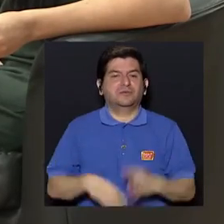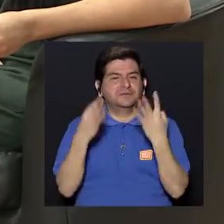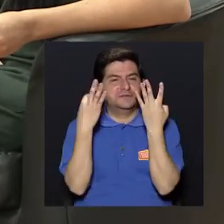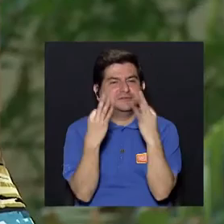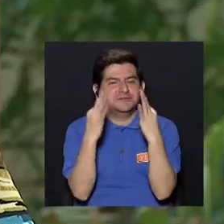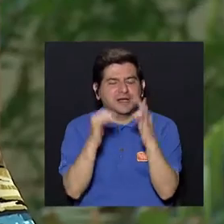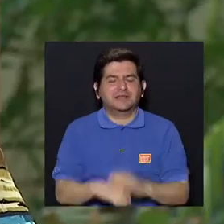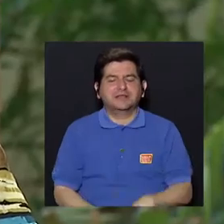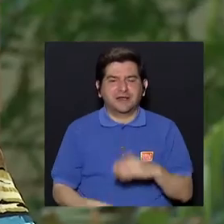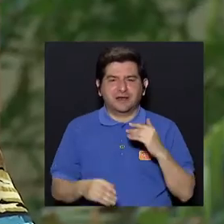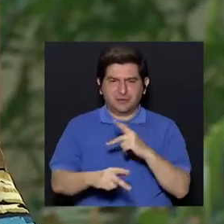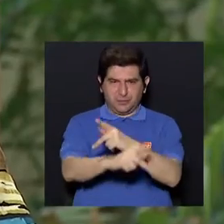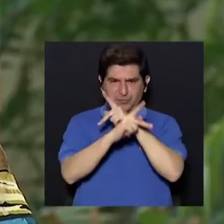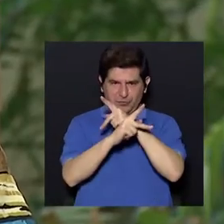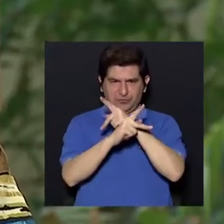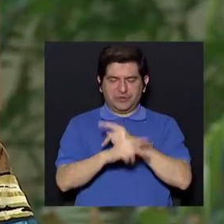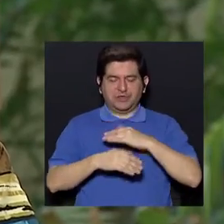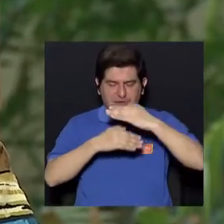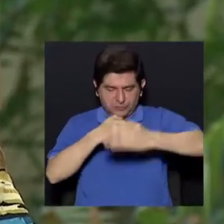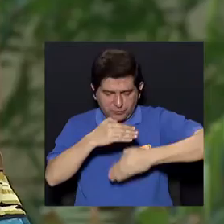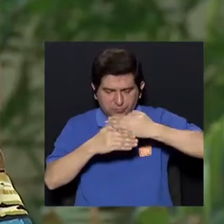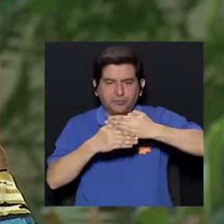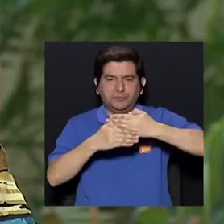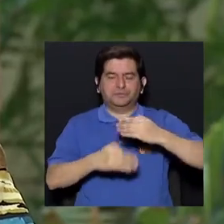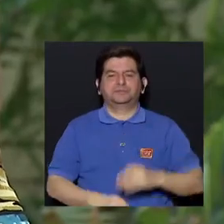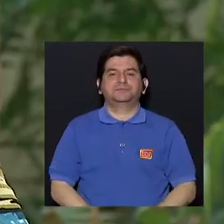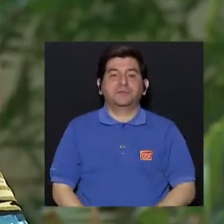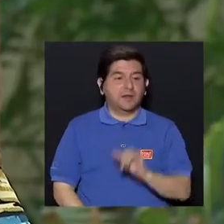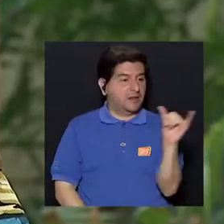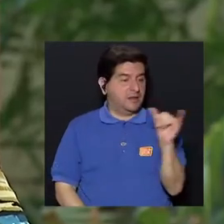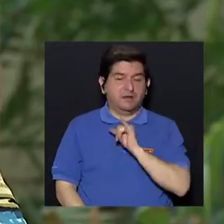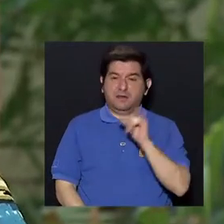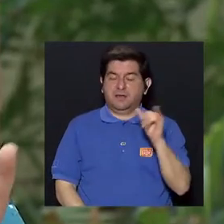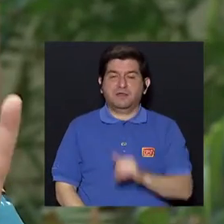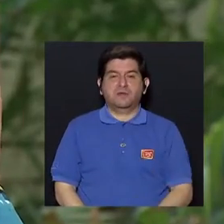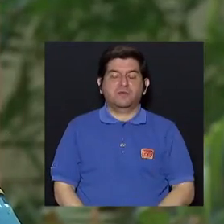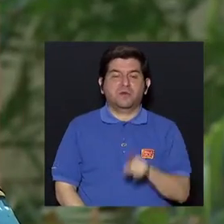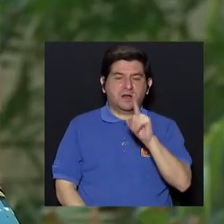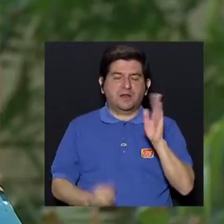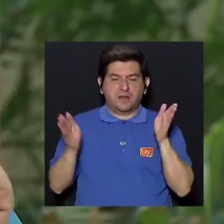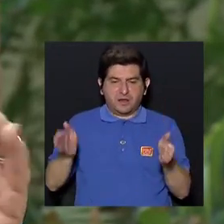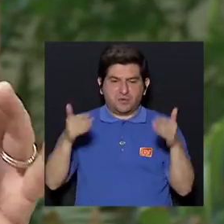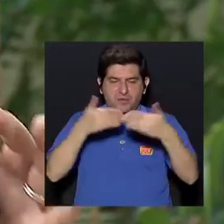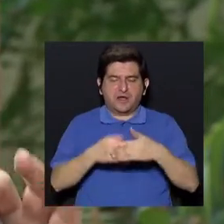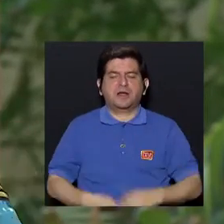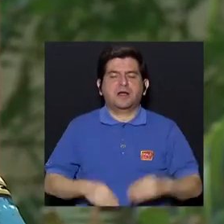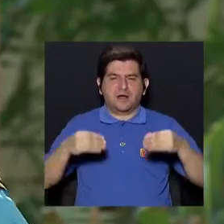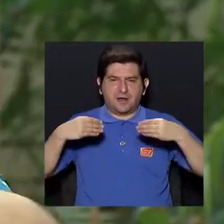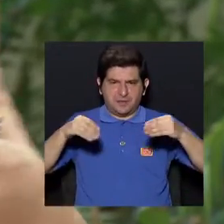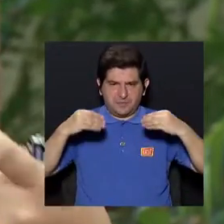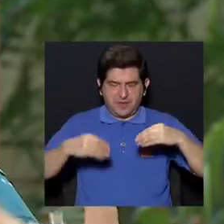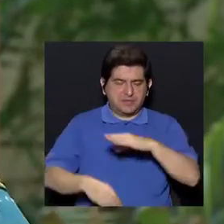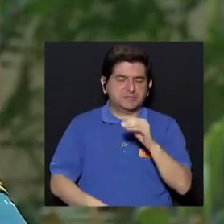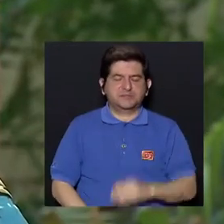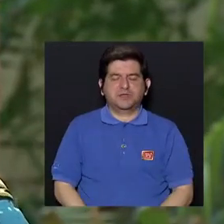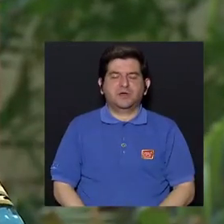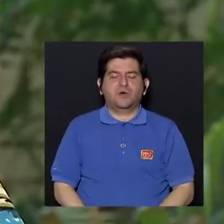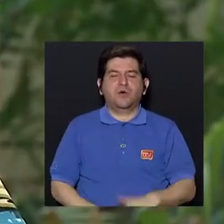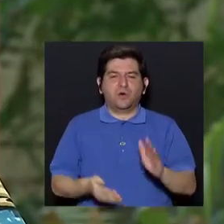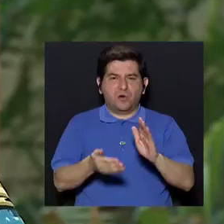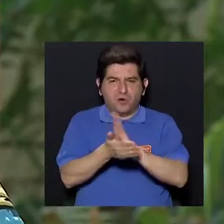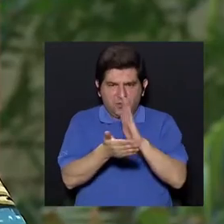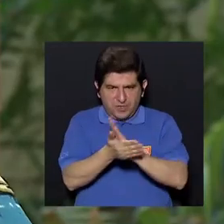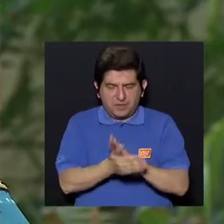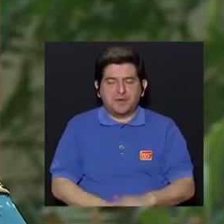tratar de recubrirla, ¿verdad? En ese sentido. Igual, en una cajita plástica, en una cajita de cartón formada con una